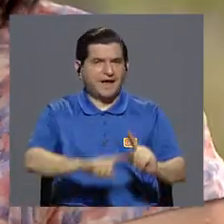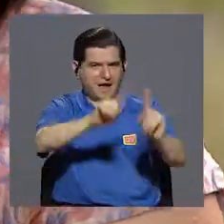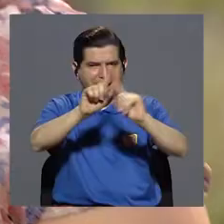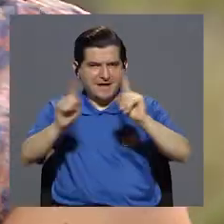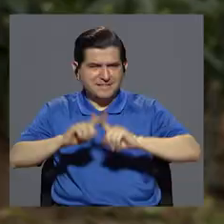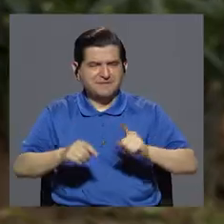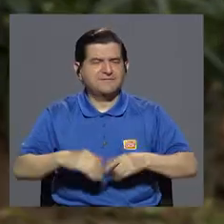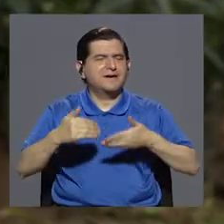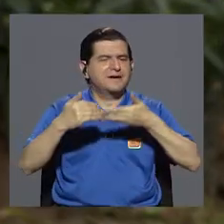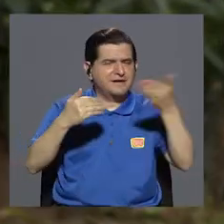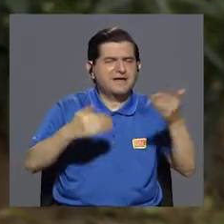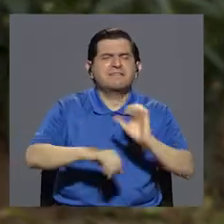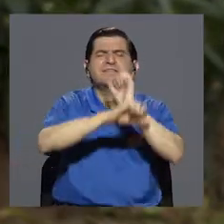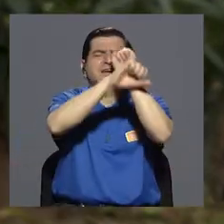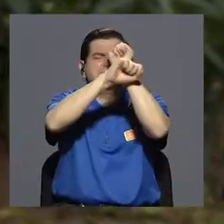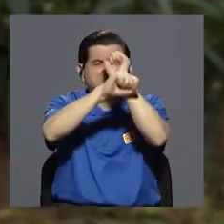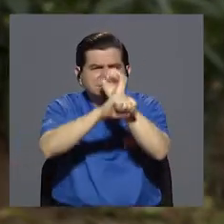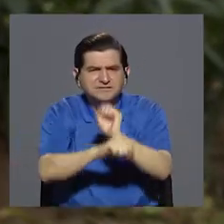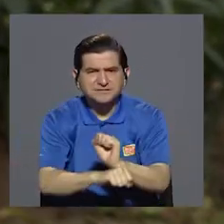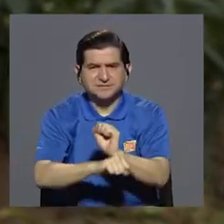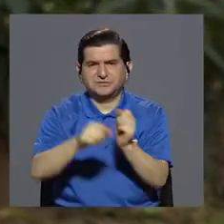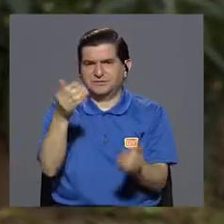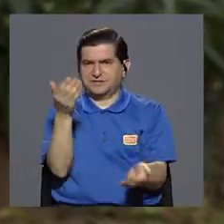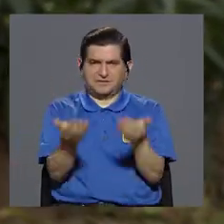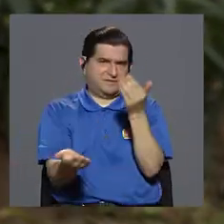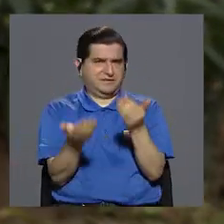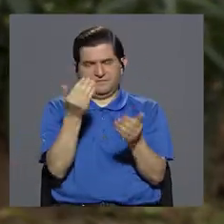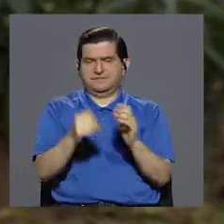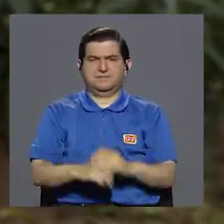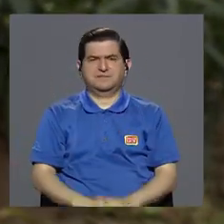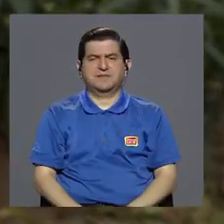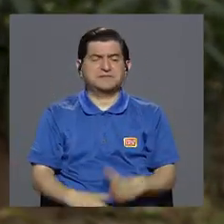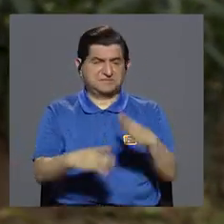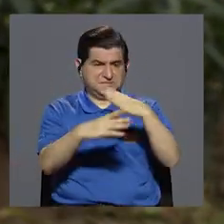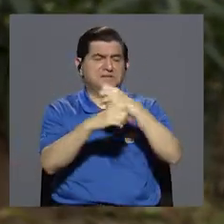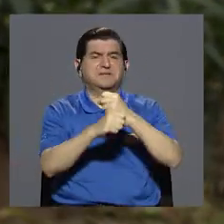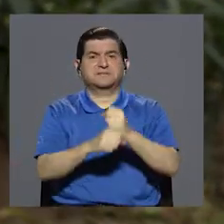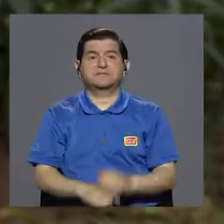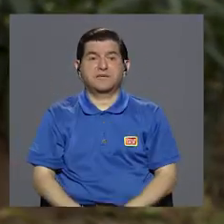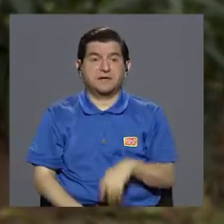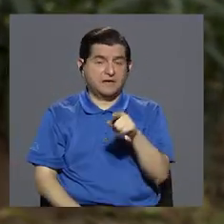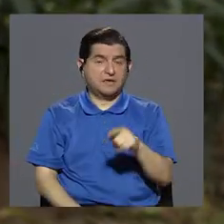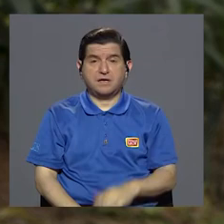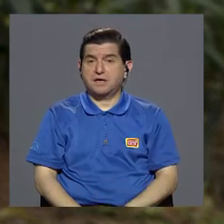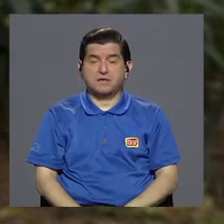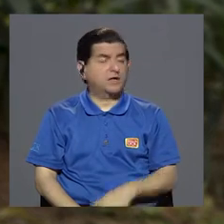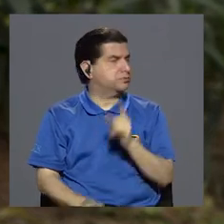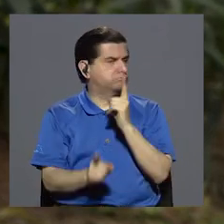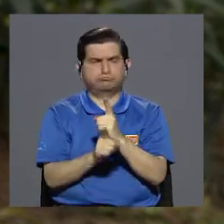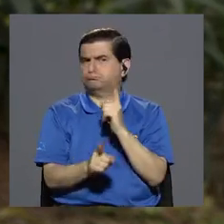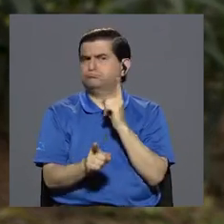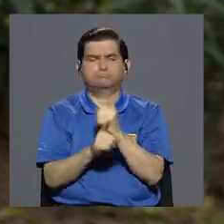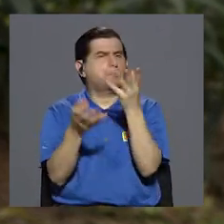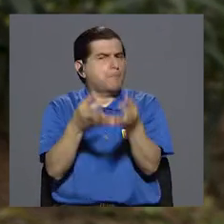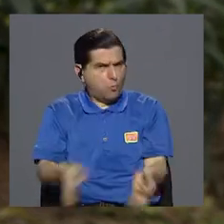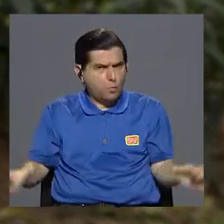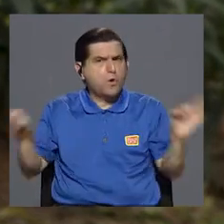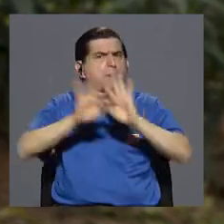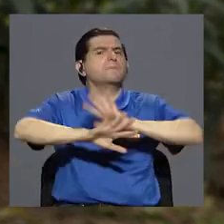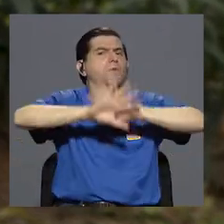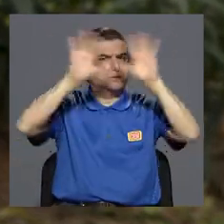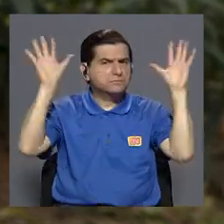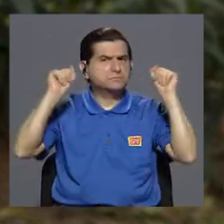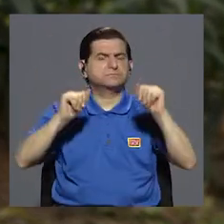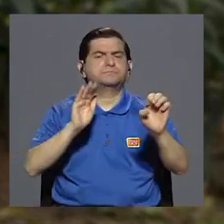una serie de medidas que tradicionalmente, digamos, se hacían y que son totalmente inconvenientes y es muy importante